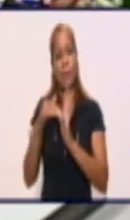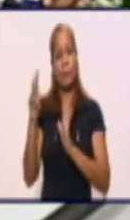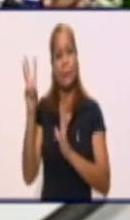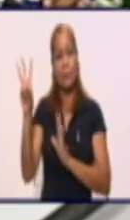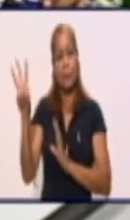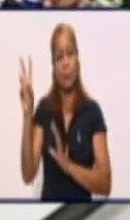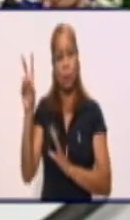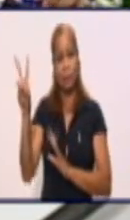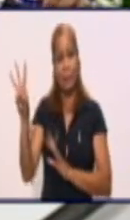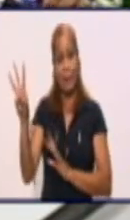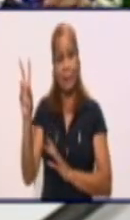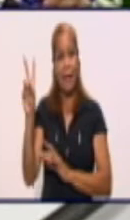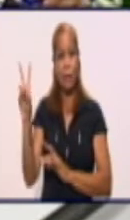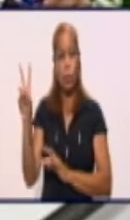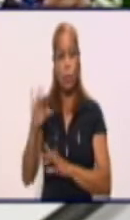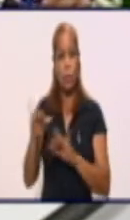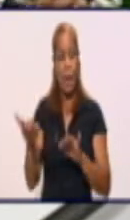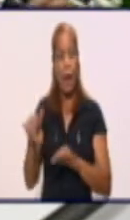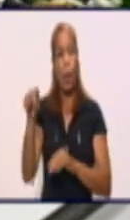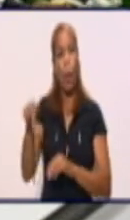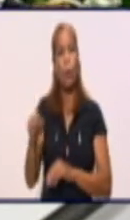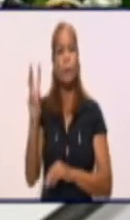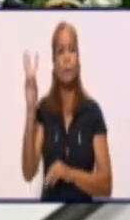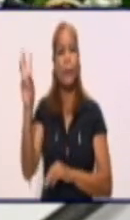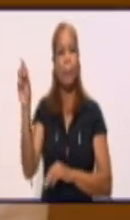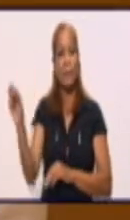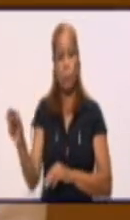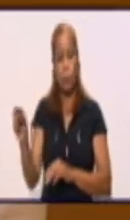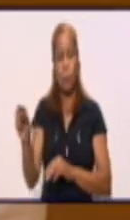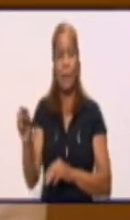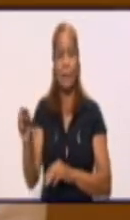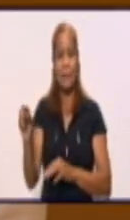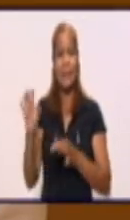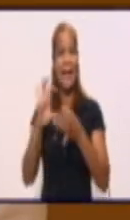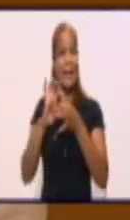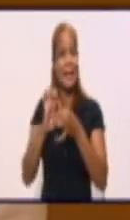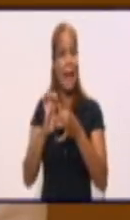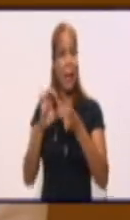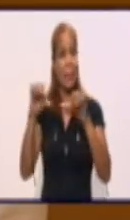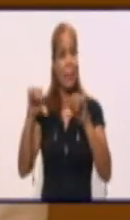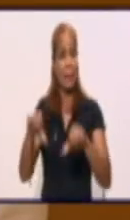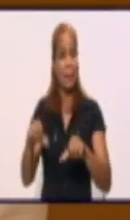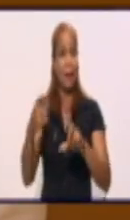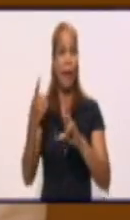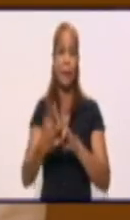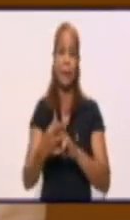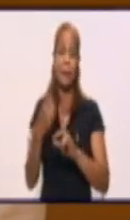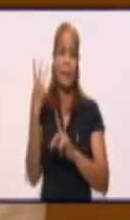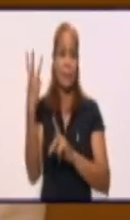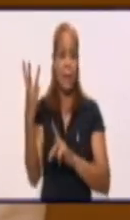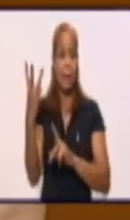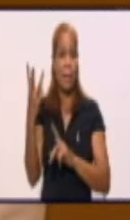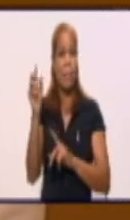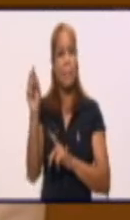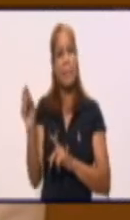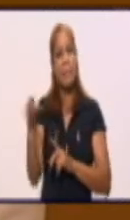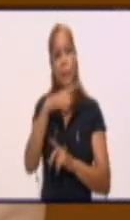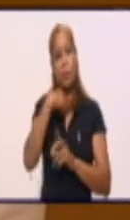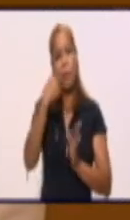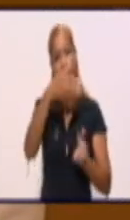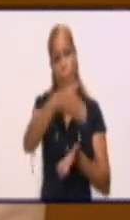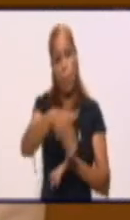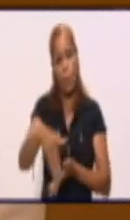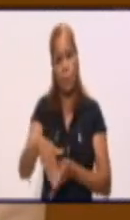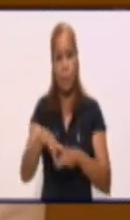Hoy estamos reportando 3 pacientes críticos. Y lamentablemente, reportamos 3 fallecidos. Y arribamos ya a la